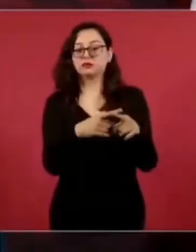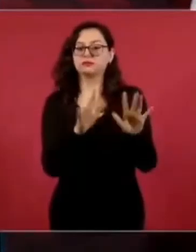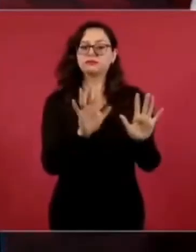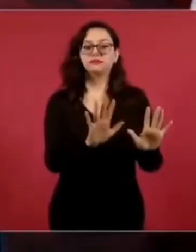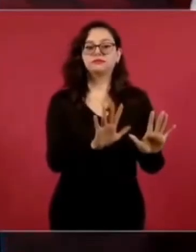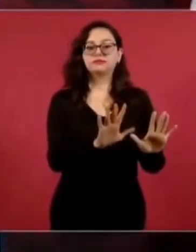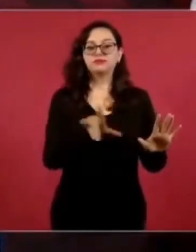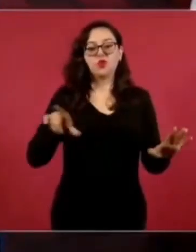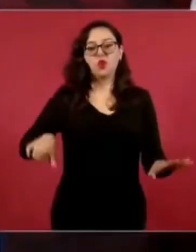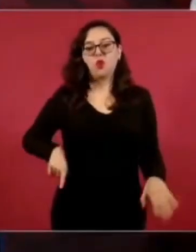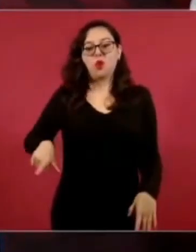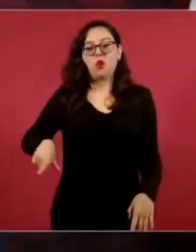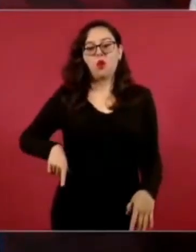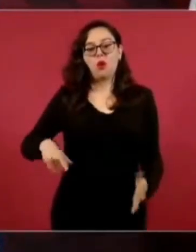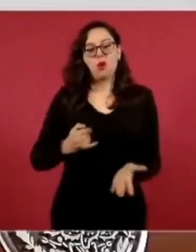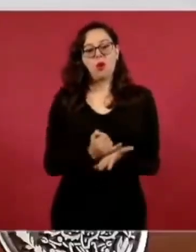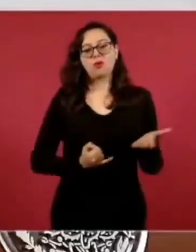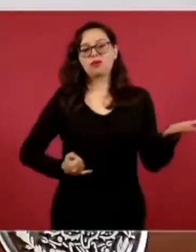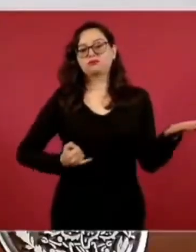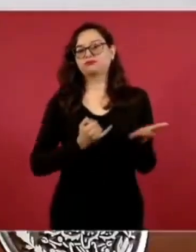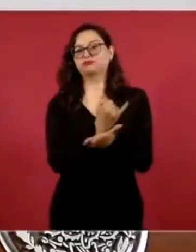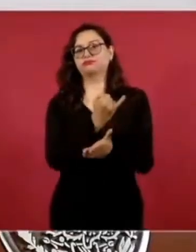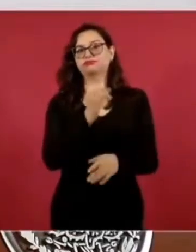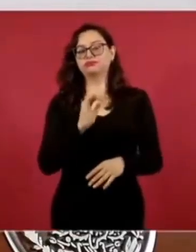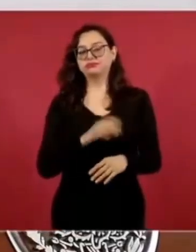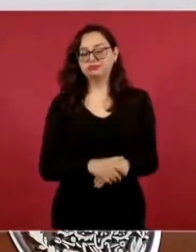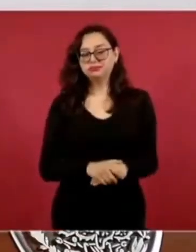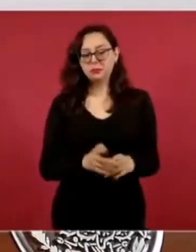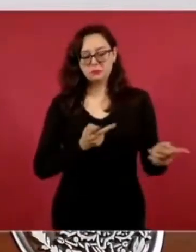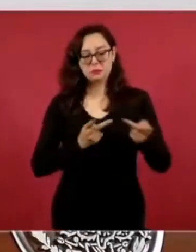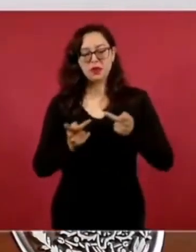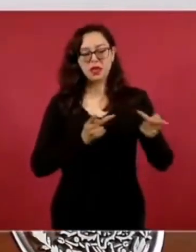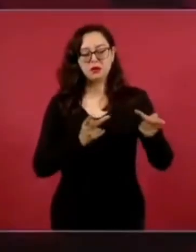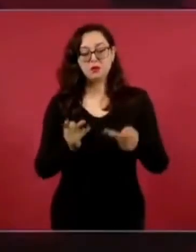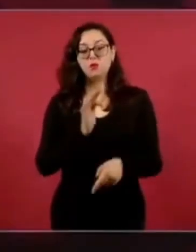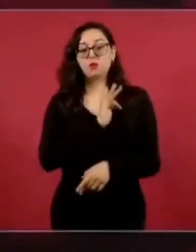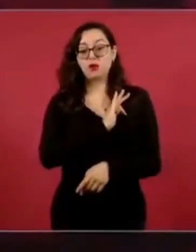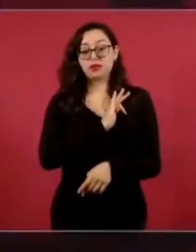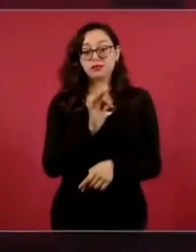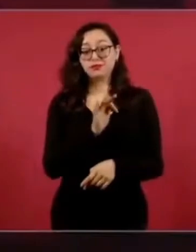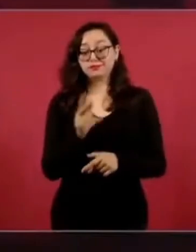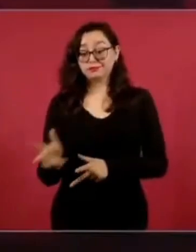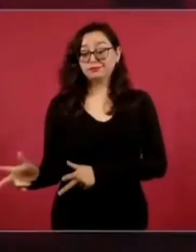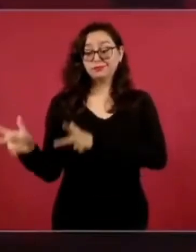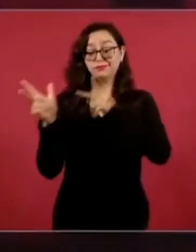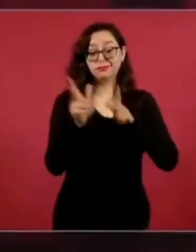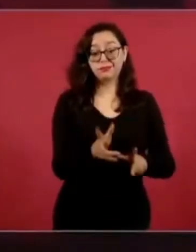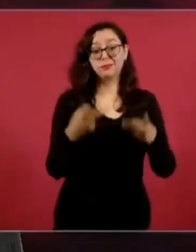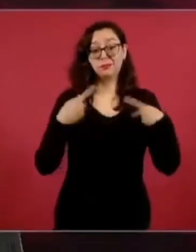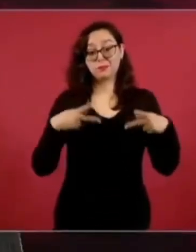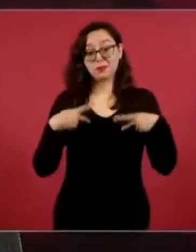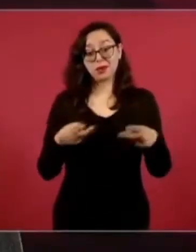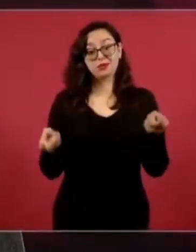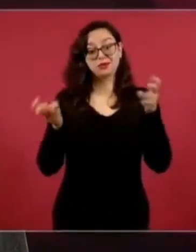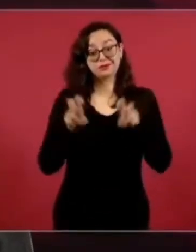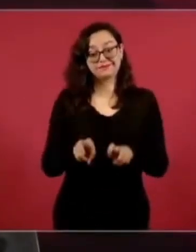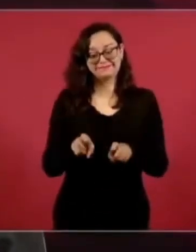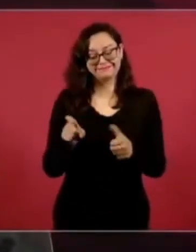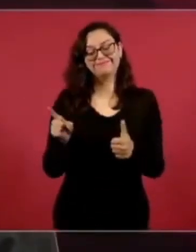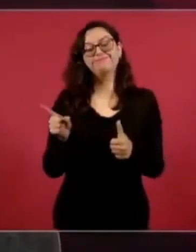va segundo. Y se habla de darle preferencia a los trenes de pasajeros.